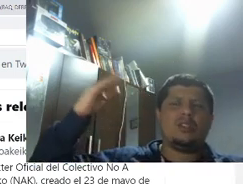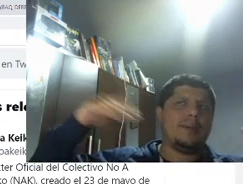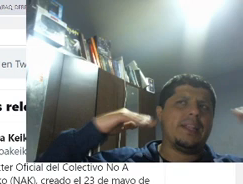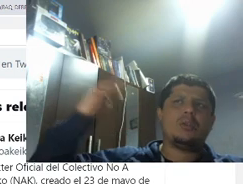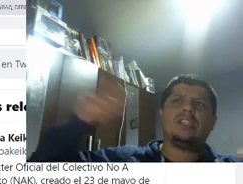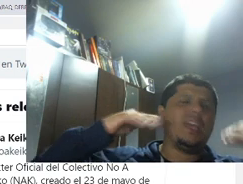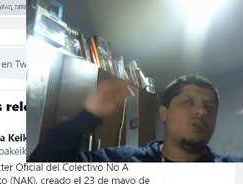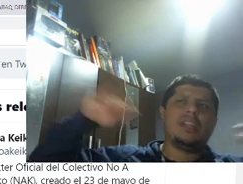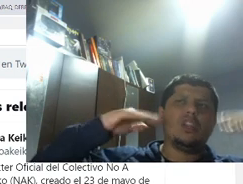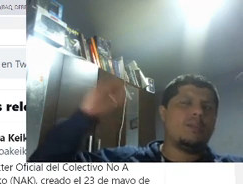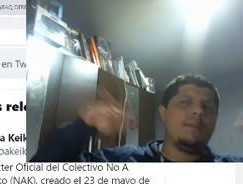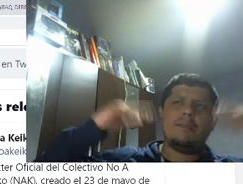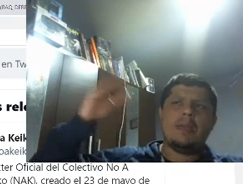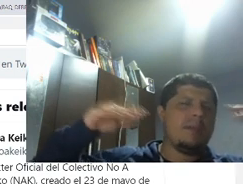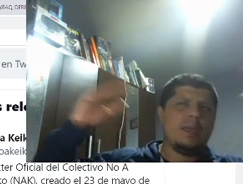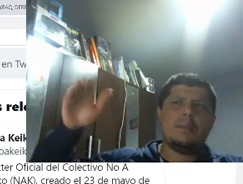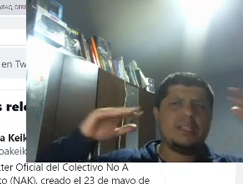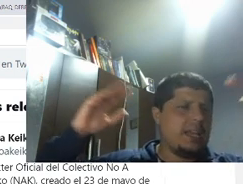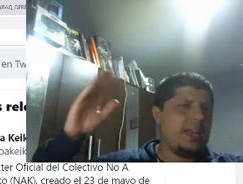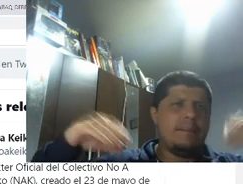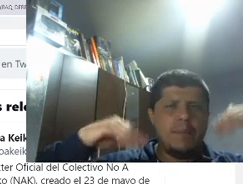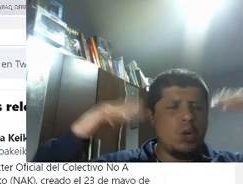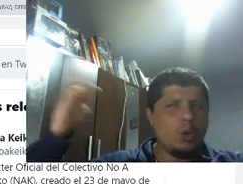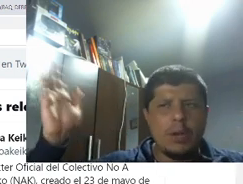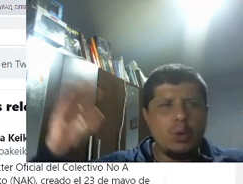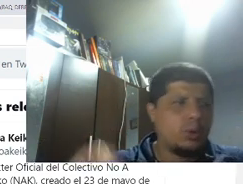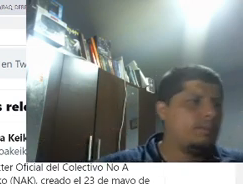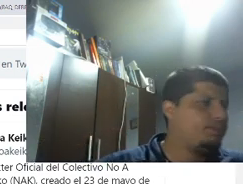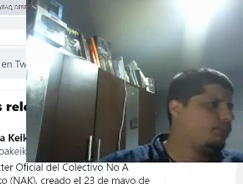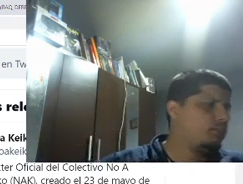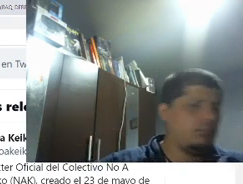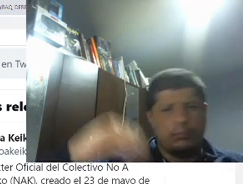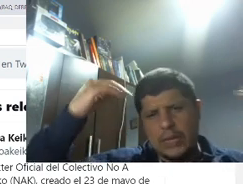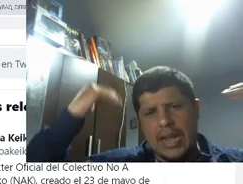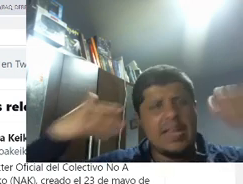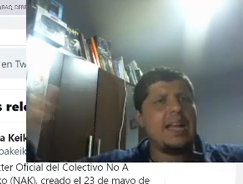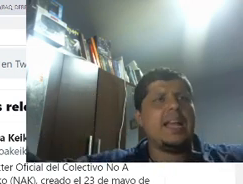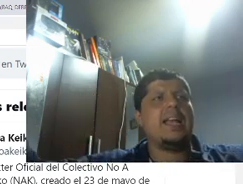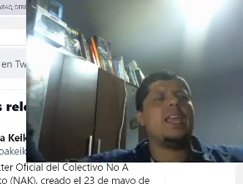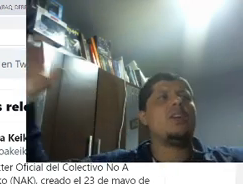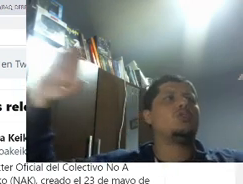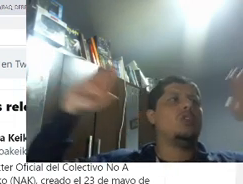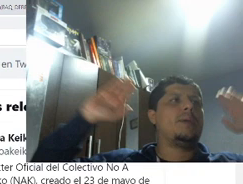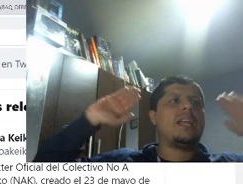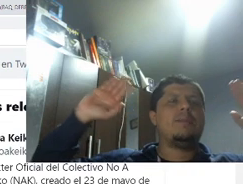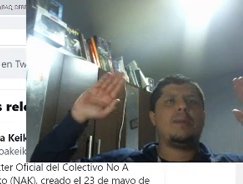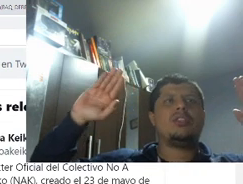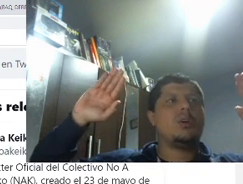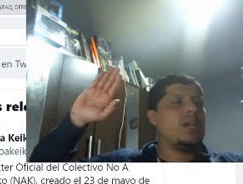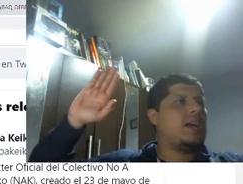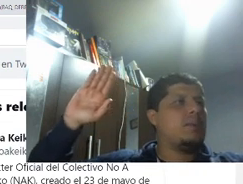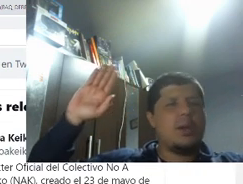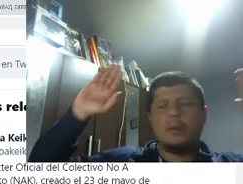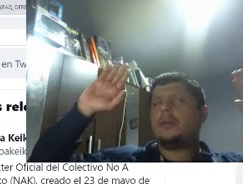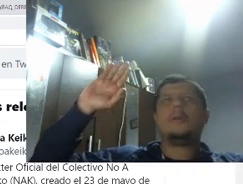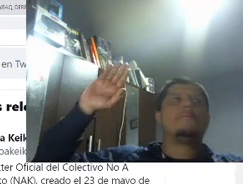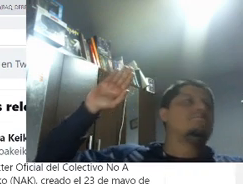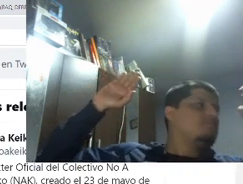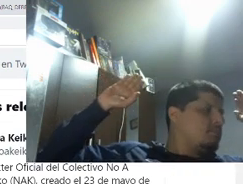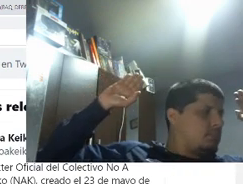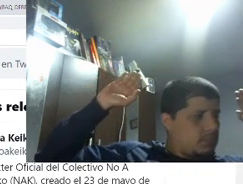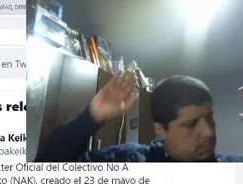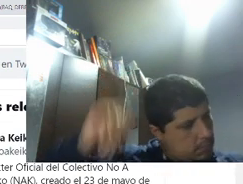gente, los cibernantos siguen compartiendo memes, memes, memes, minuto a minuto. Ayazca a quien con su libertad de expresión, ya bueno.